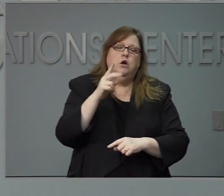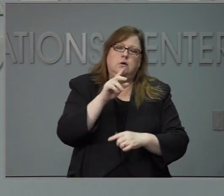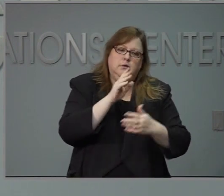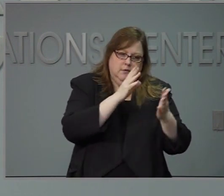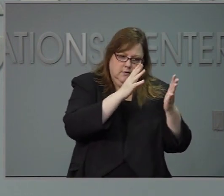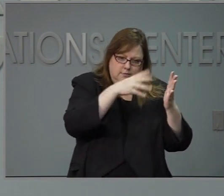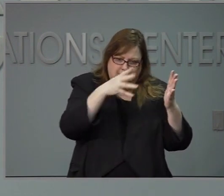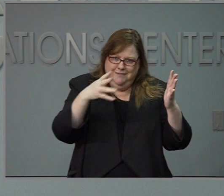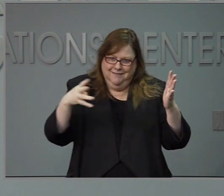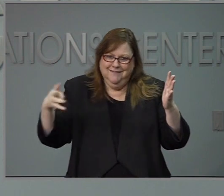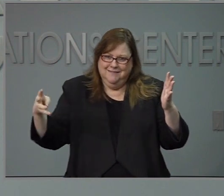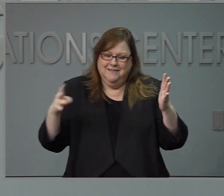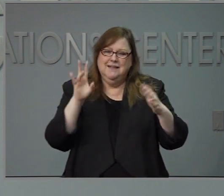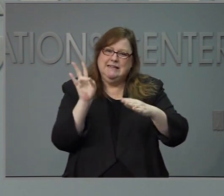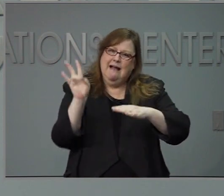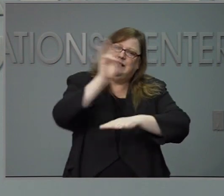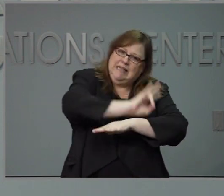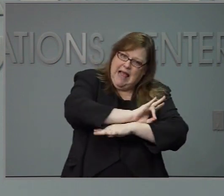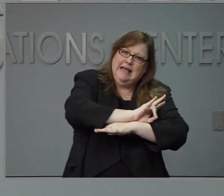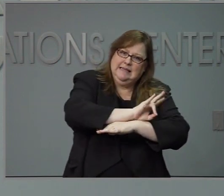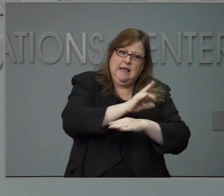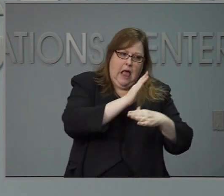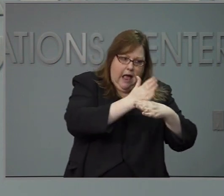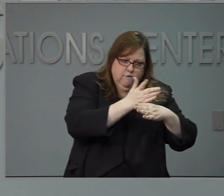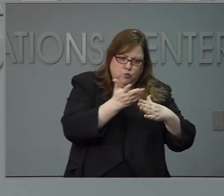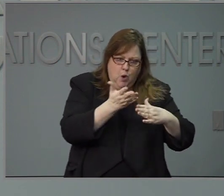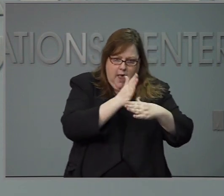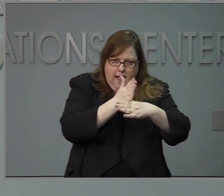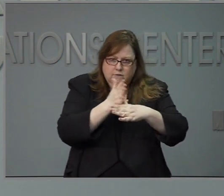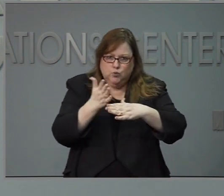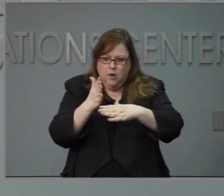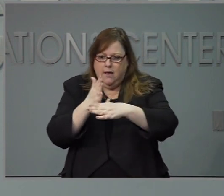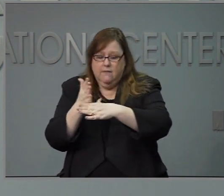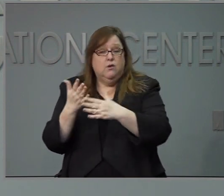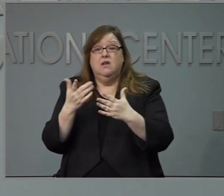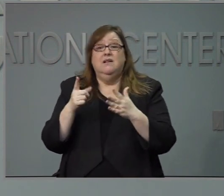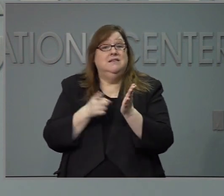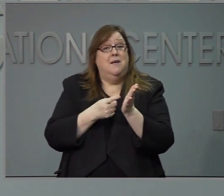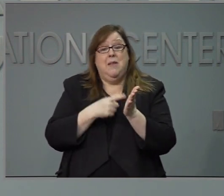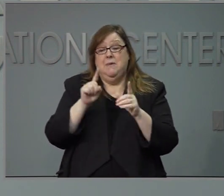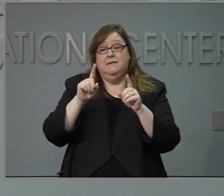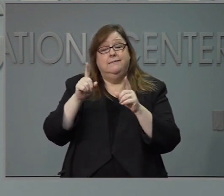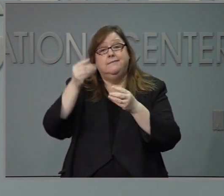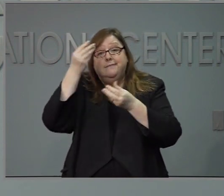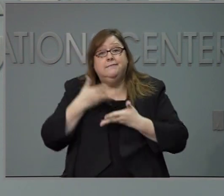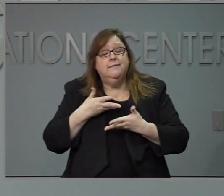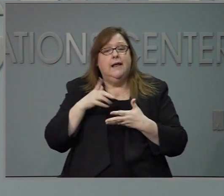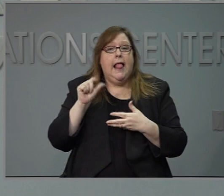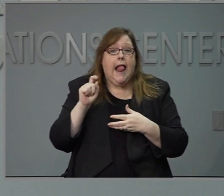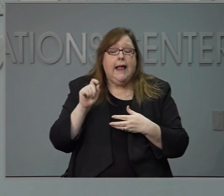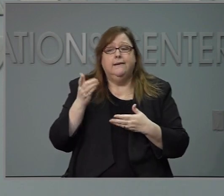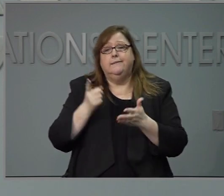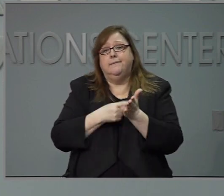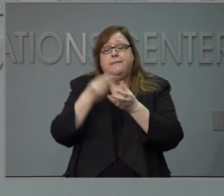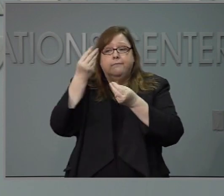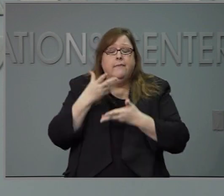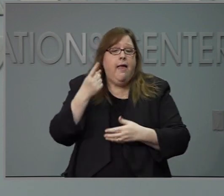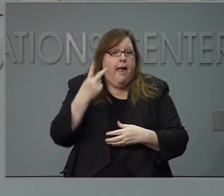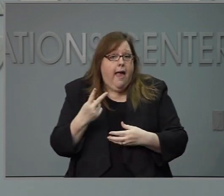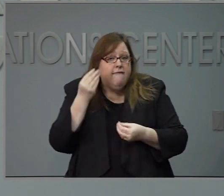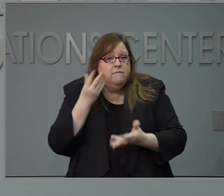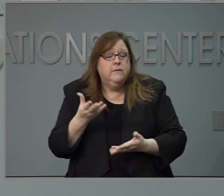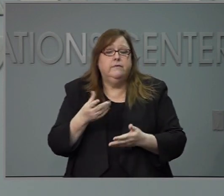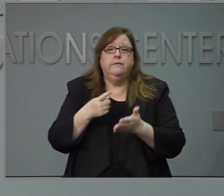días durante un periodo de tiempo porque cuando vienen las pruebas puede ser en diferentes momentos y esto es lo que pasó esta